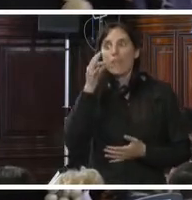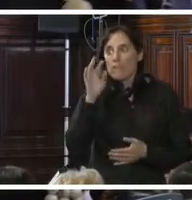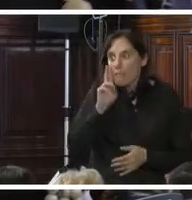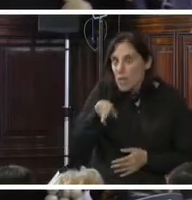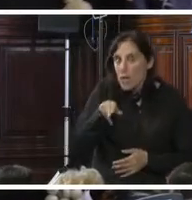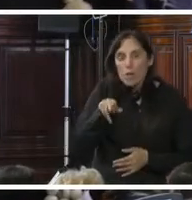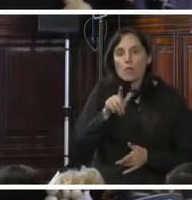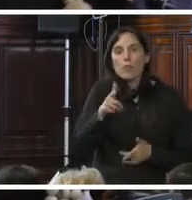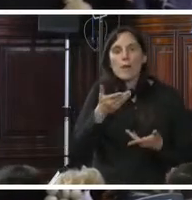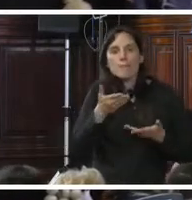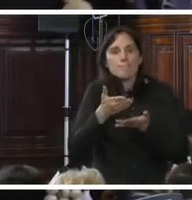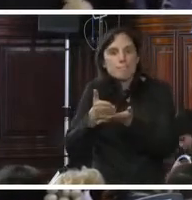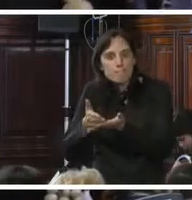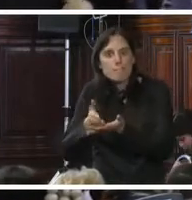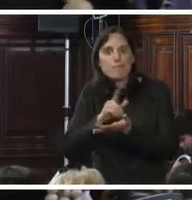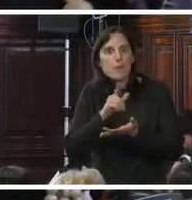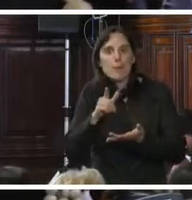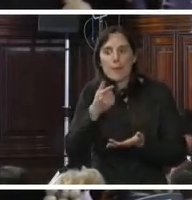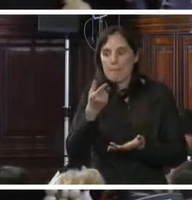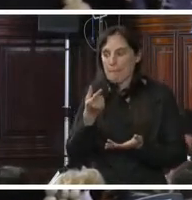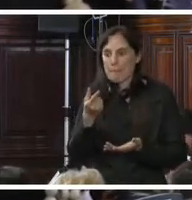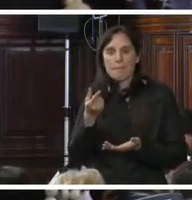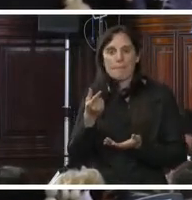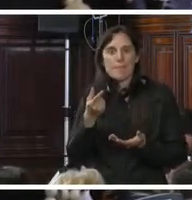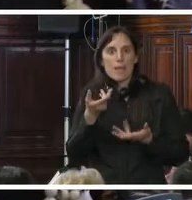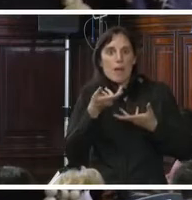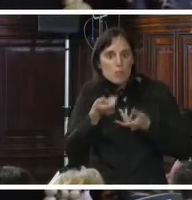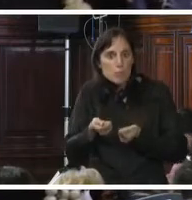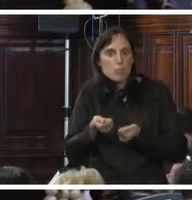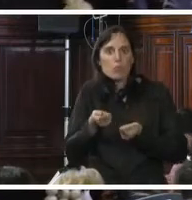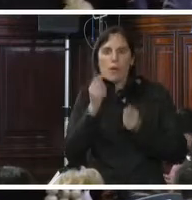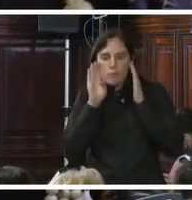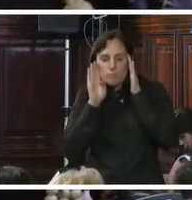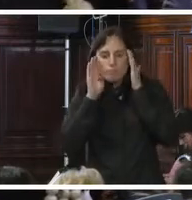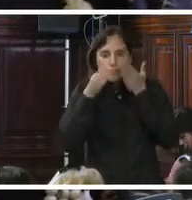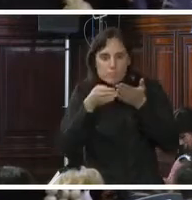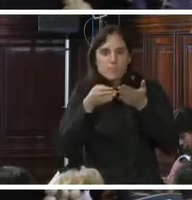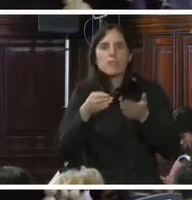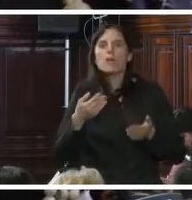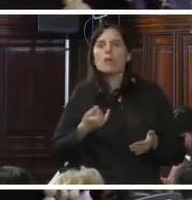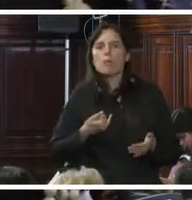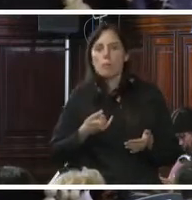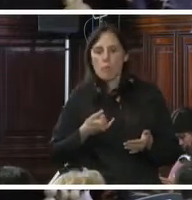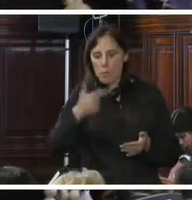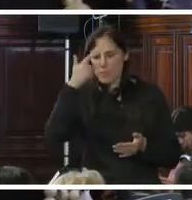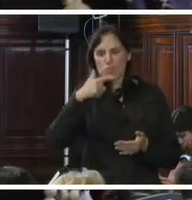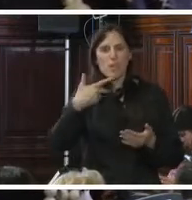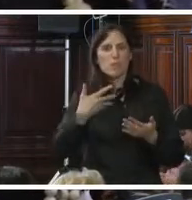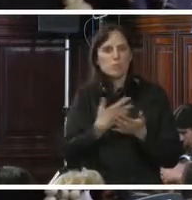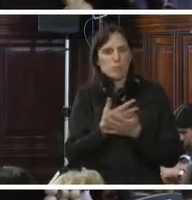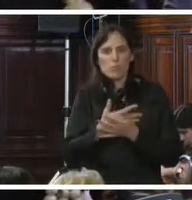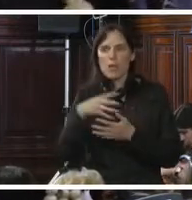Ahí estos problemas tienen que ver con recursos y también con los requisitos que se impone a las víctimas. Además, por ejemplo, la